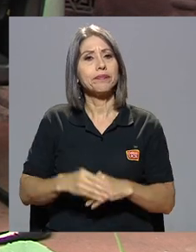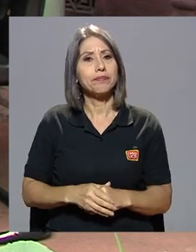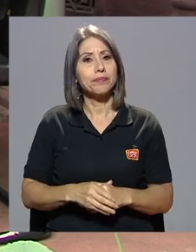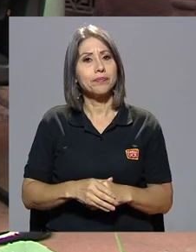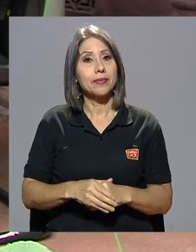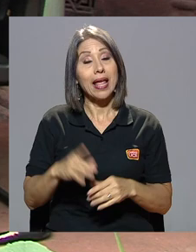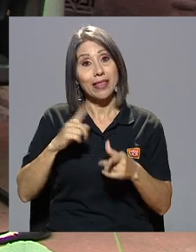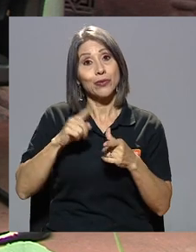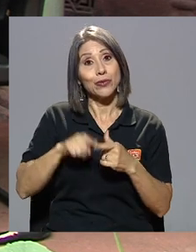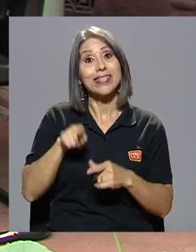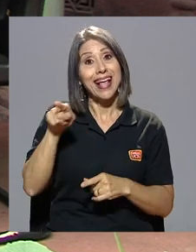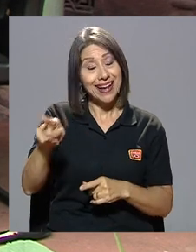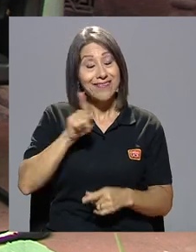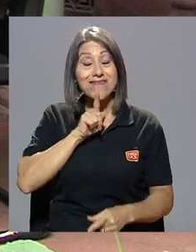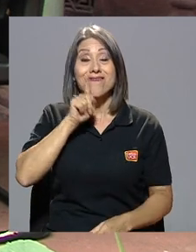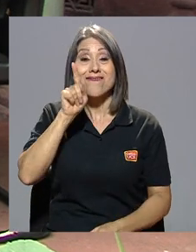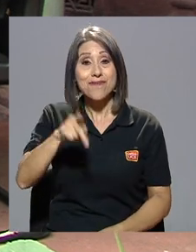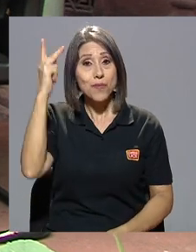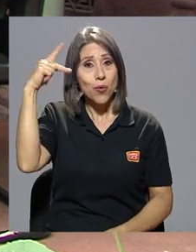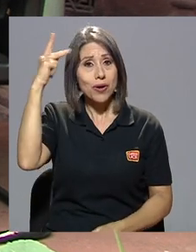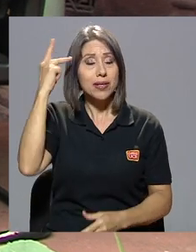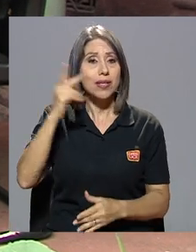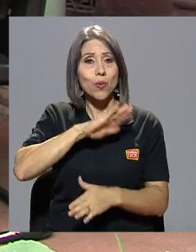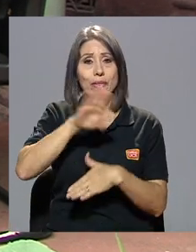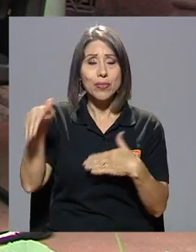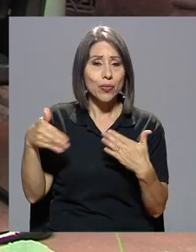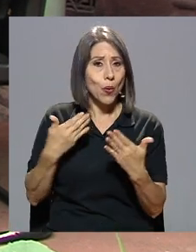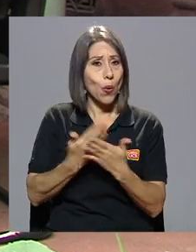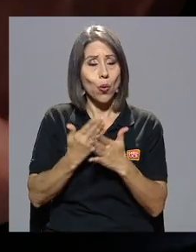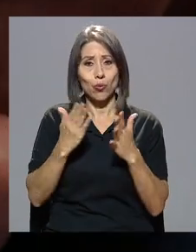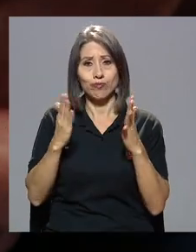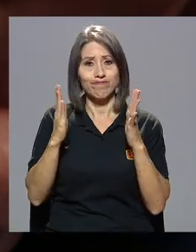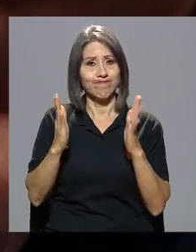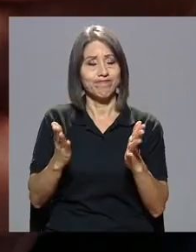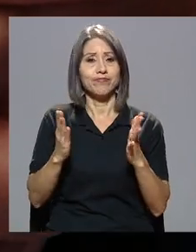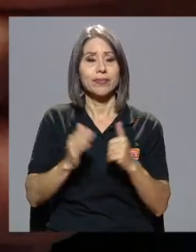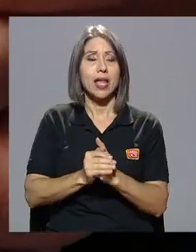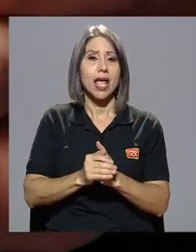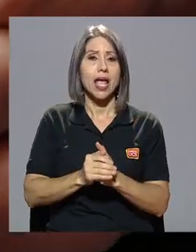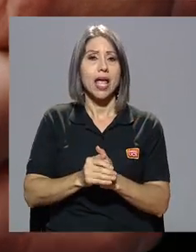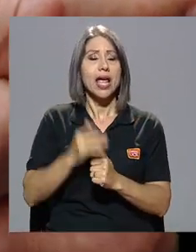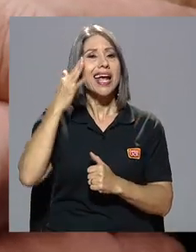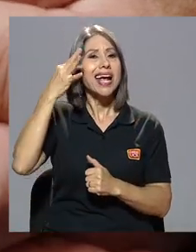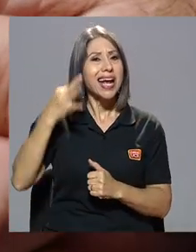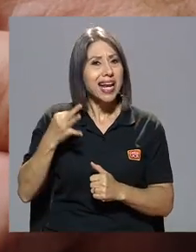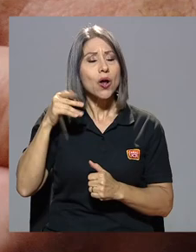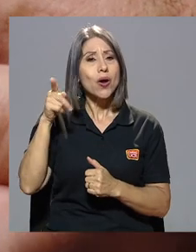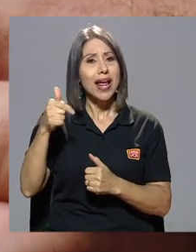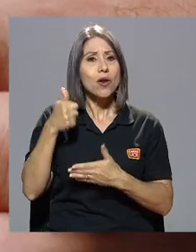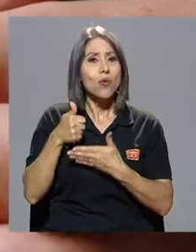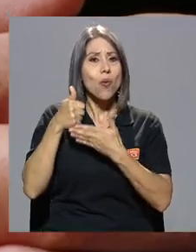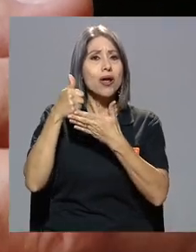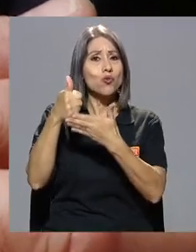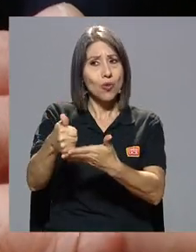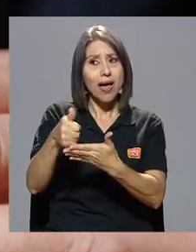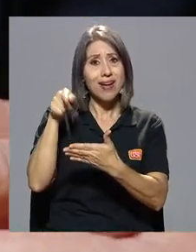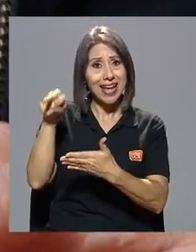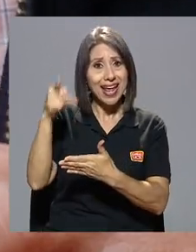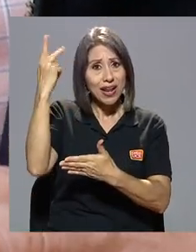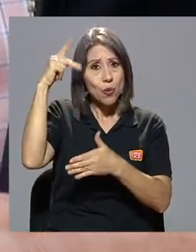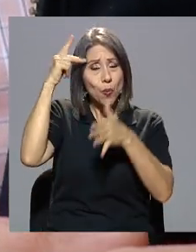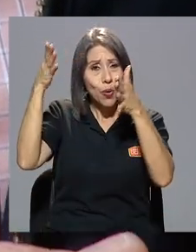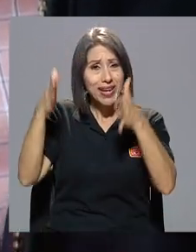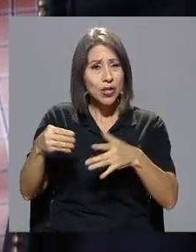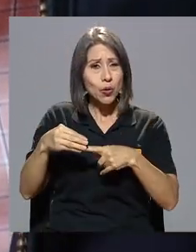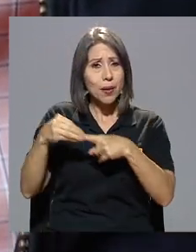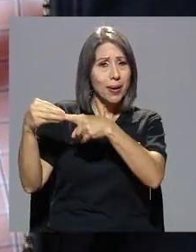Y entonces era político realmente en todo. Y creo que le ayudaba a ser un político